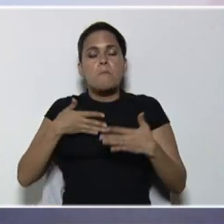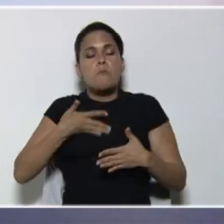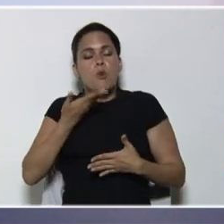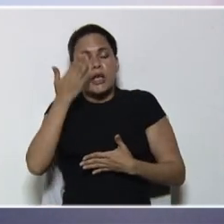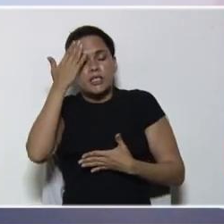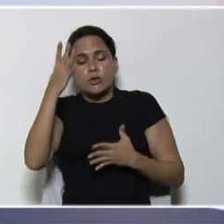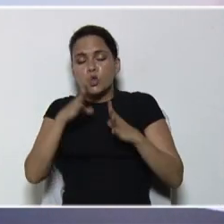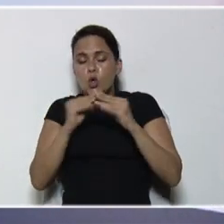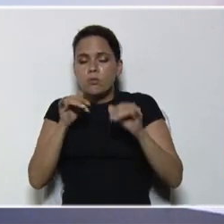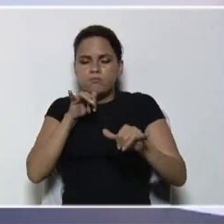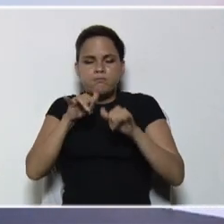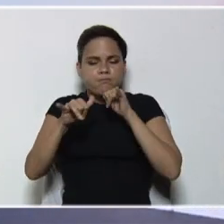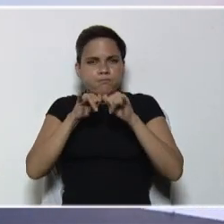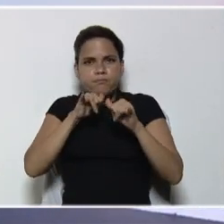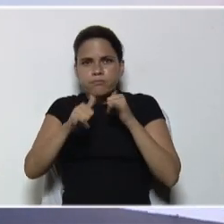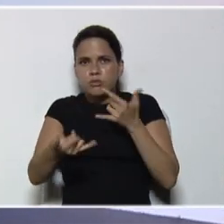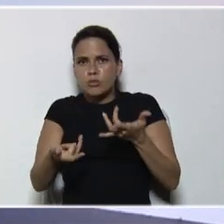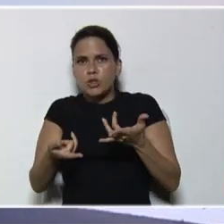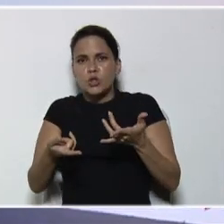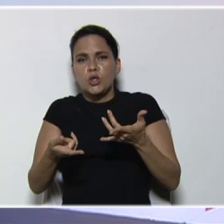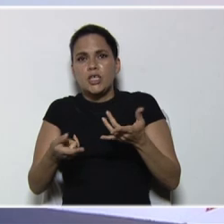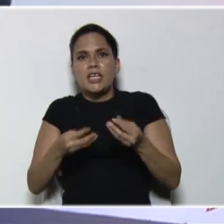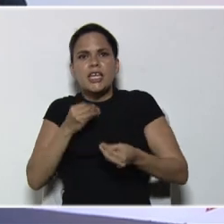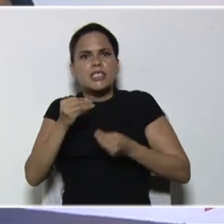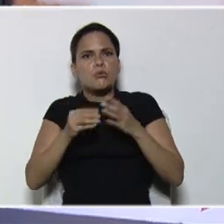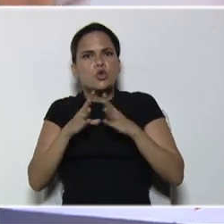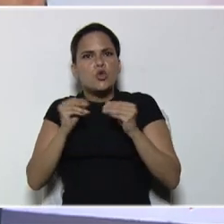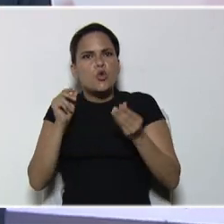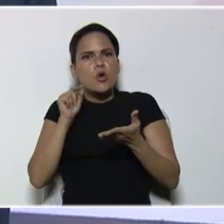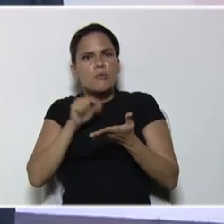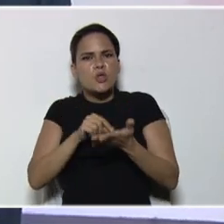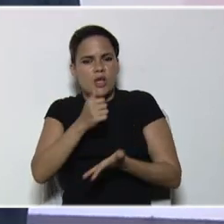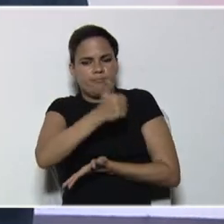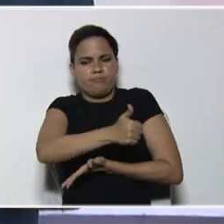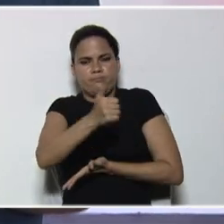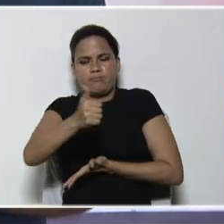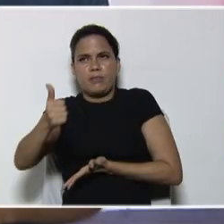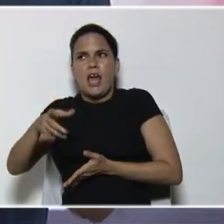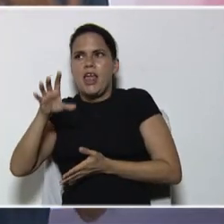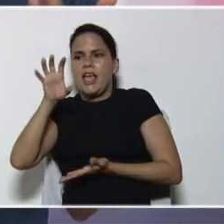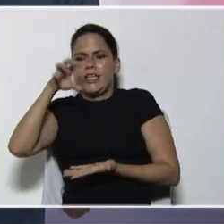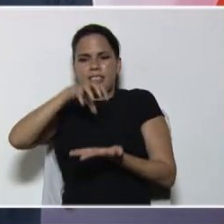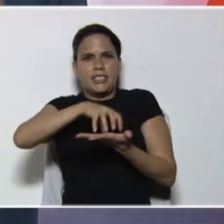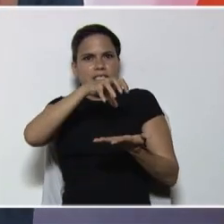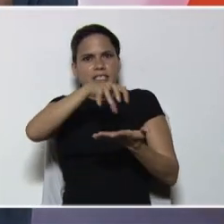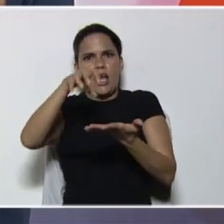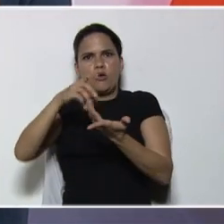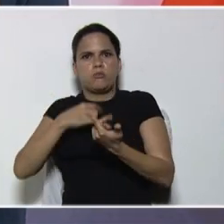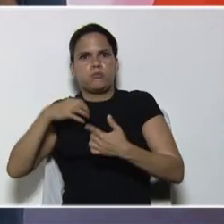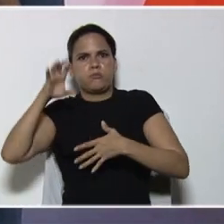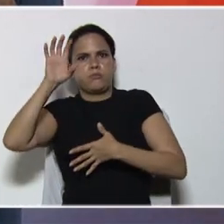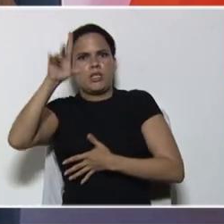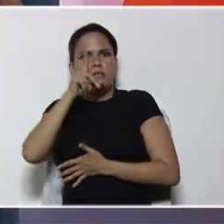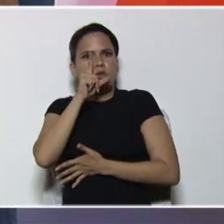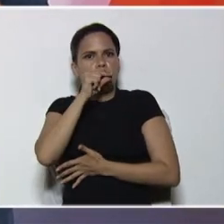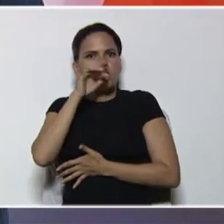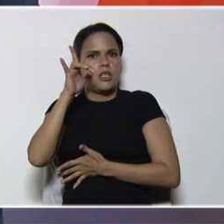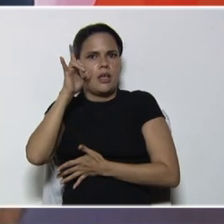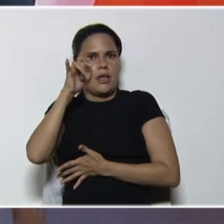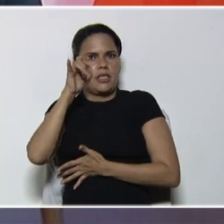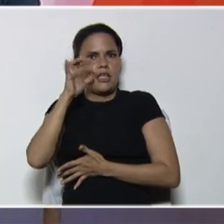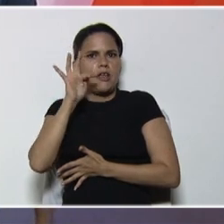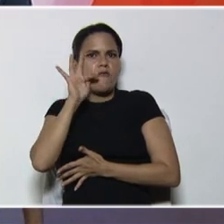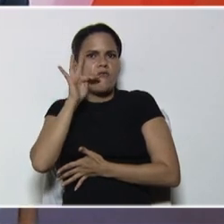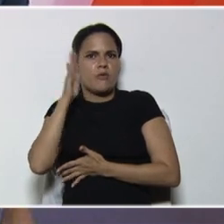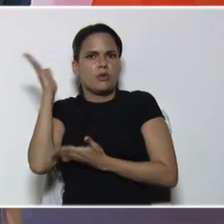todas las noticias, que generamos, minuto a minuto, en cada estado del país, a través de nuestra cuenta, Twitter, Instagram y